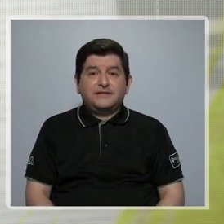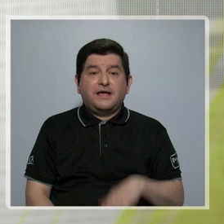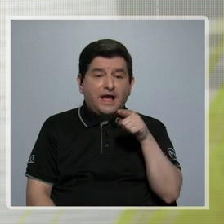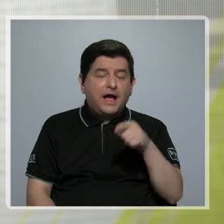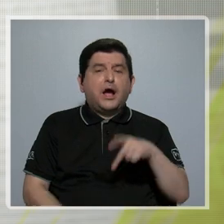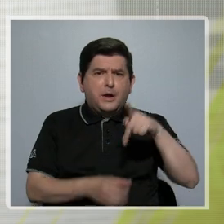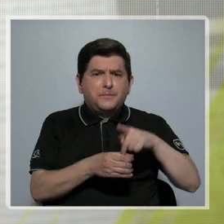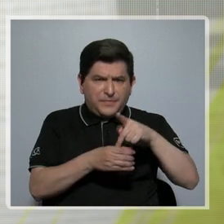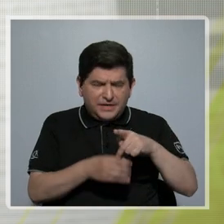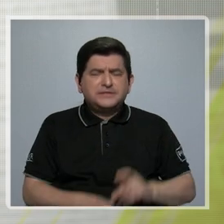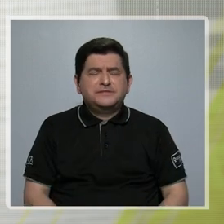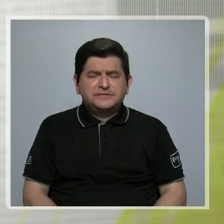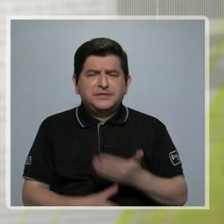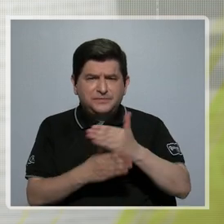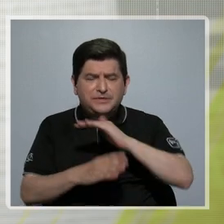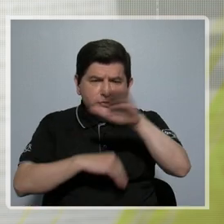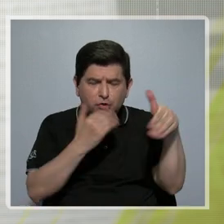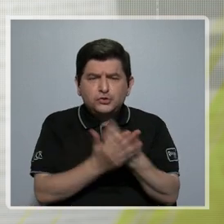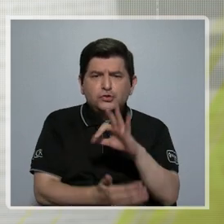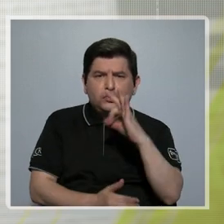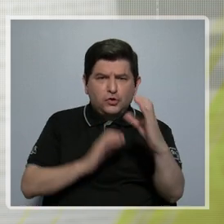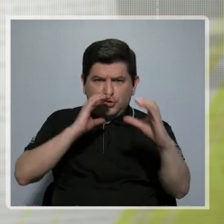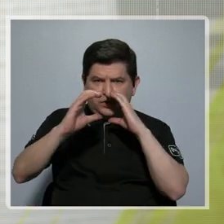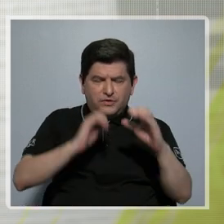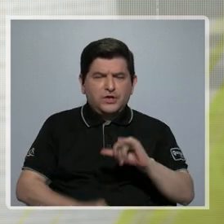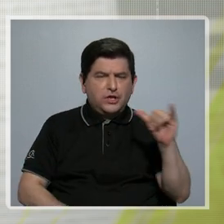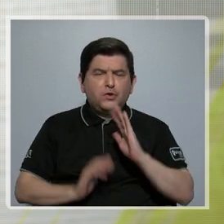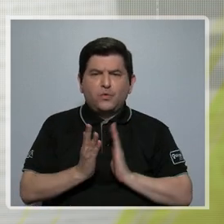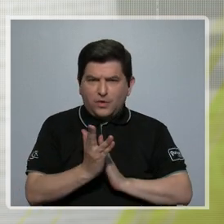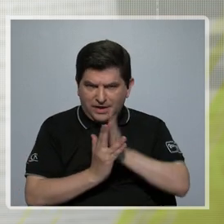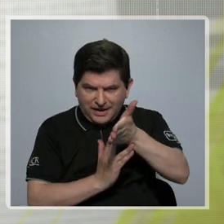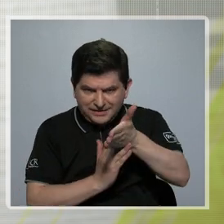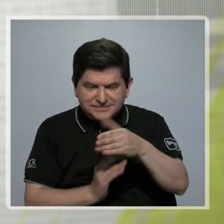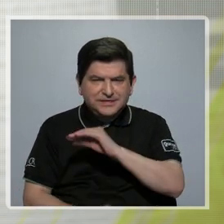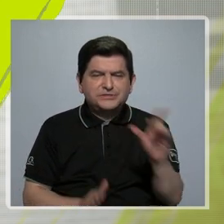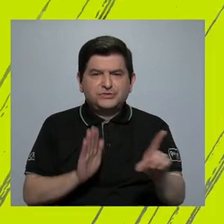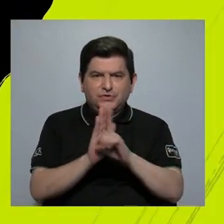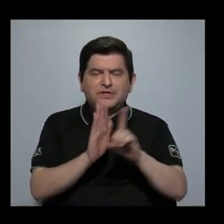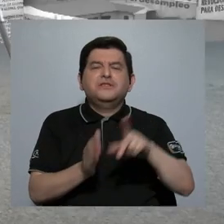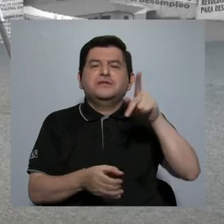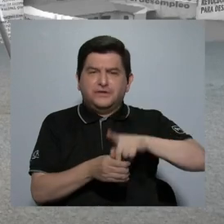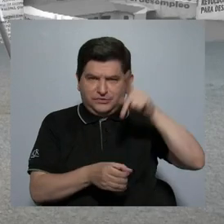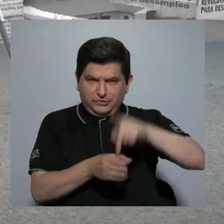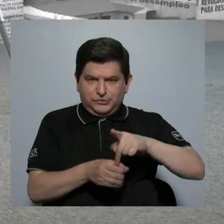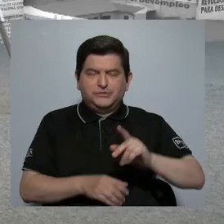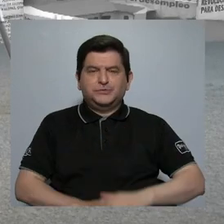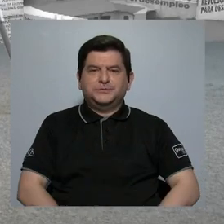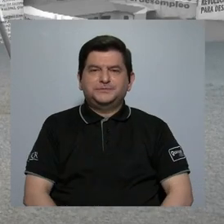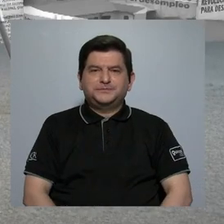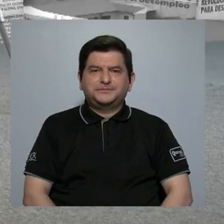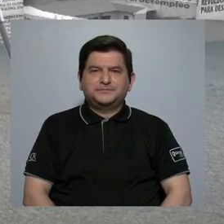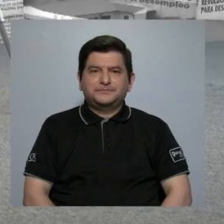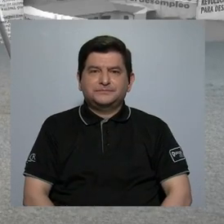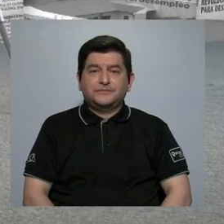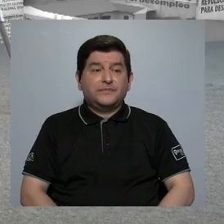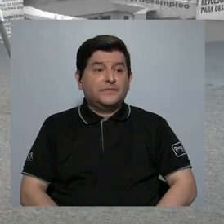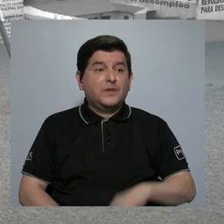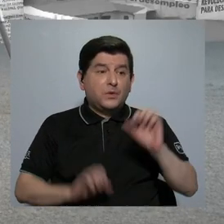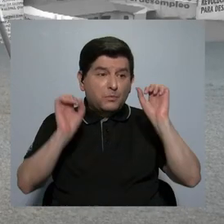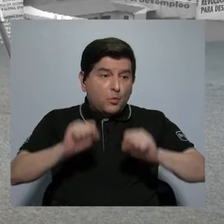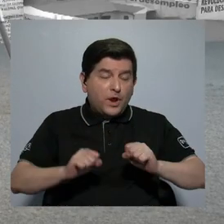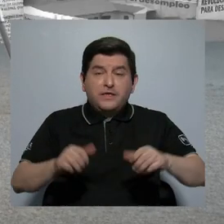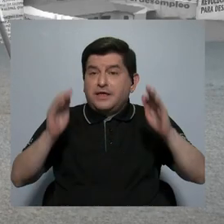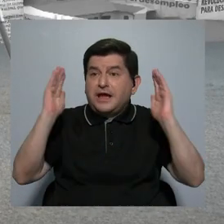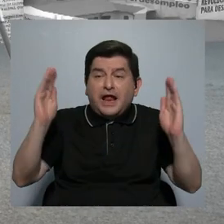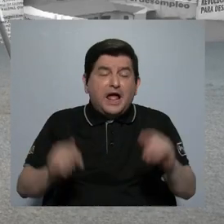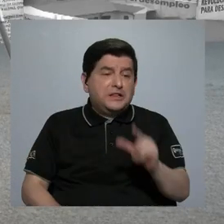participativa, que todos los medios de comunicación tengan el mismo acceso y el mismo derecho a participar, ya